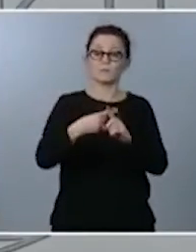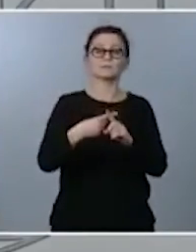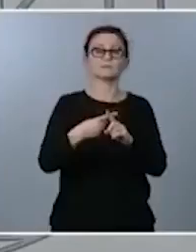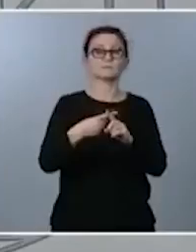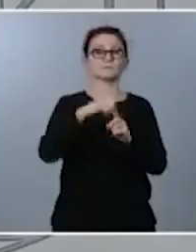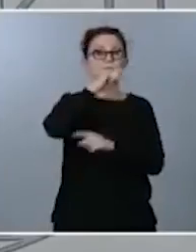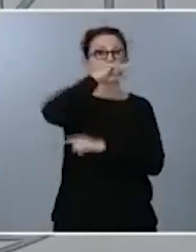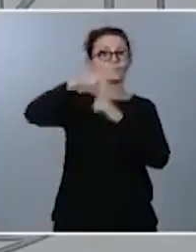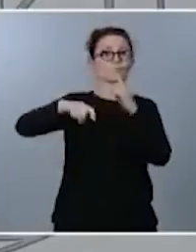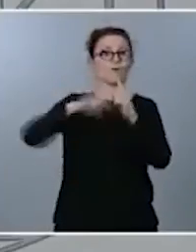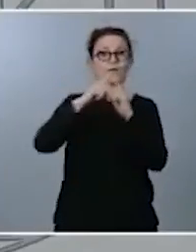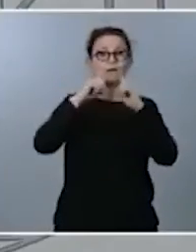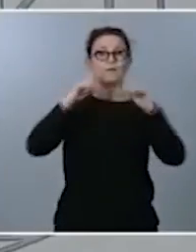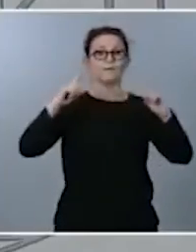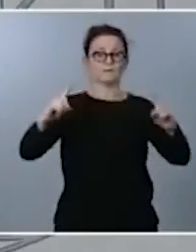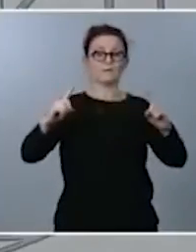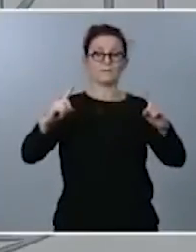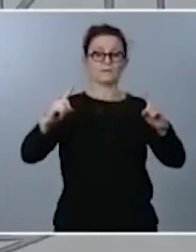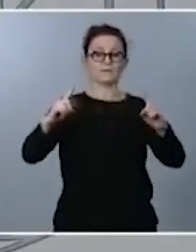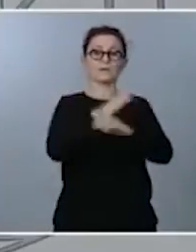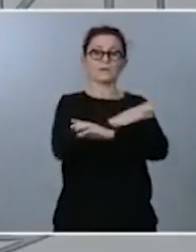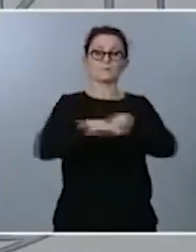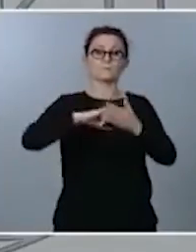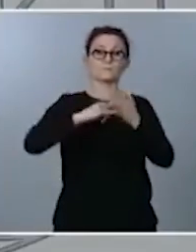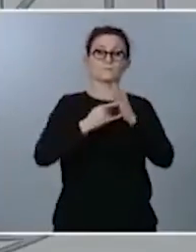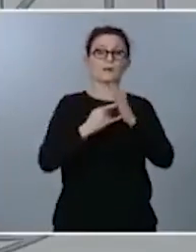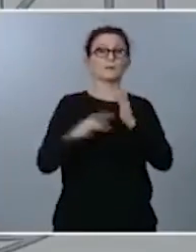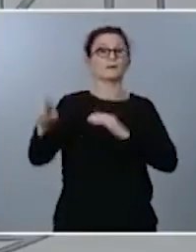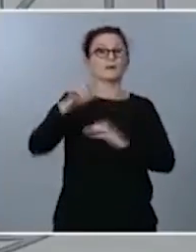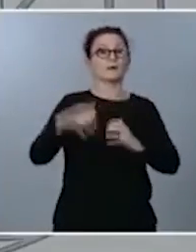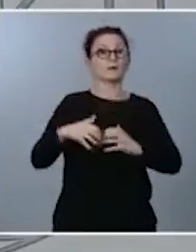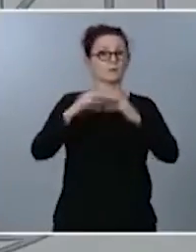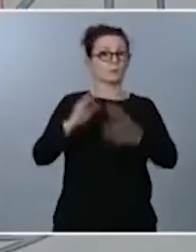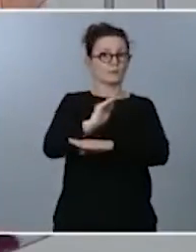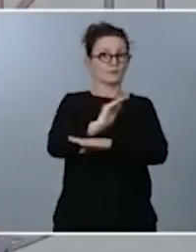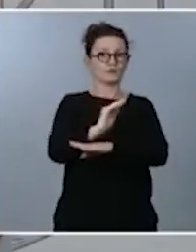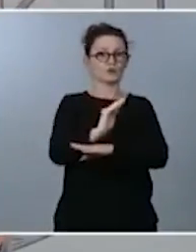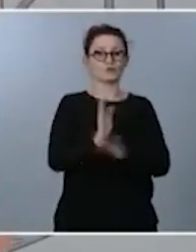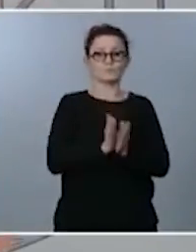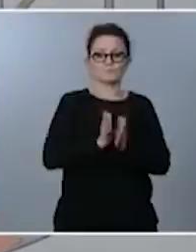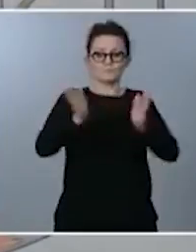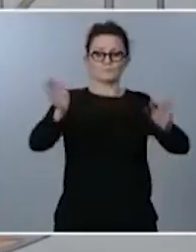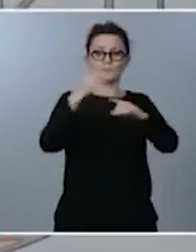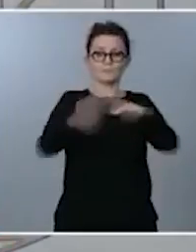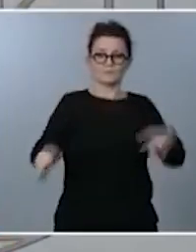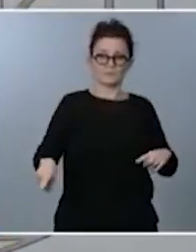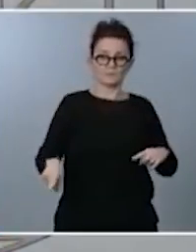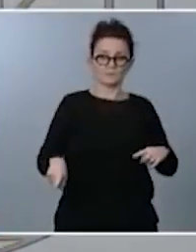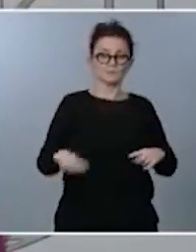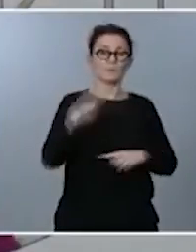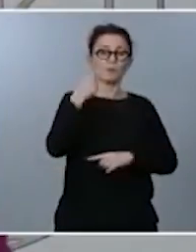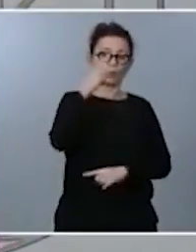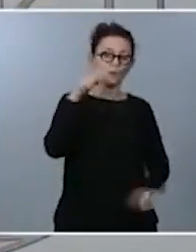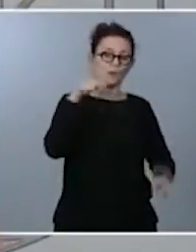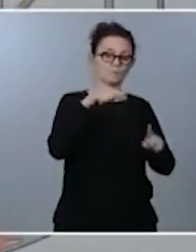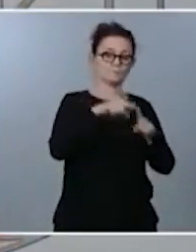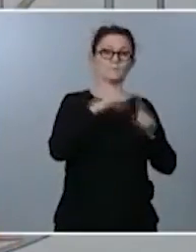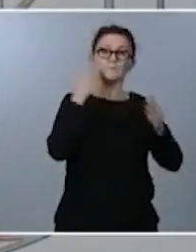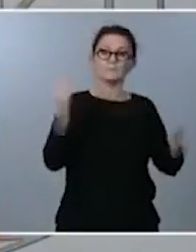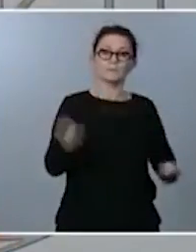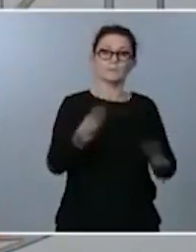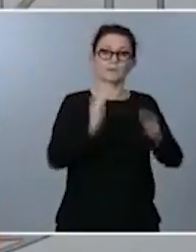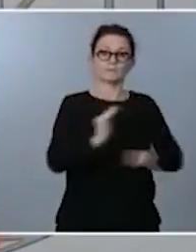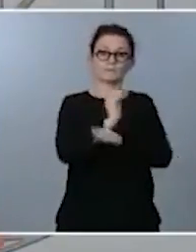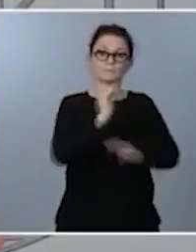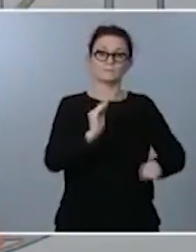cuidados que procede del plan de recuperación son dos cuestiones distintas una va orientada a mejorar la financiación